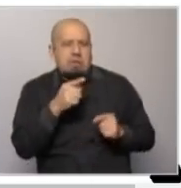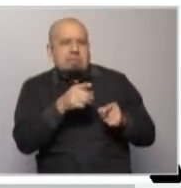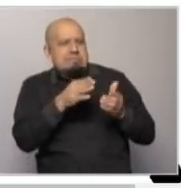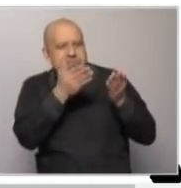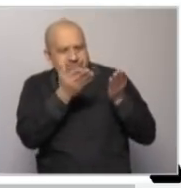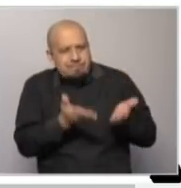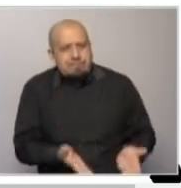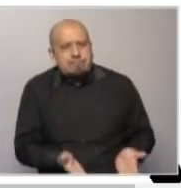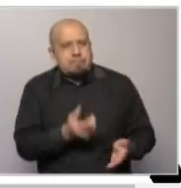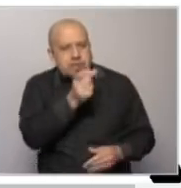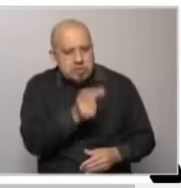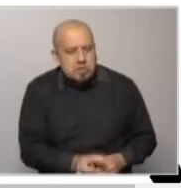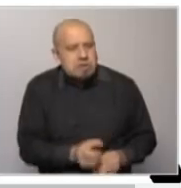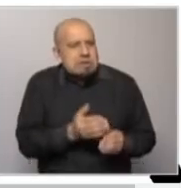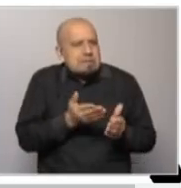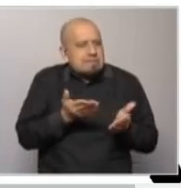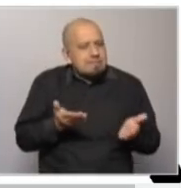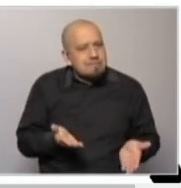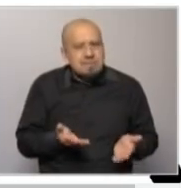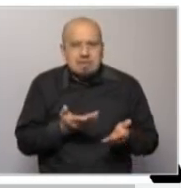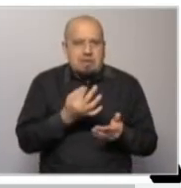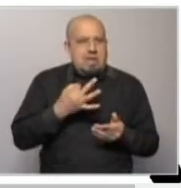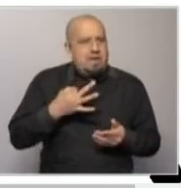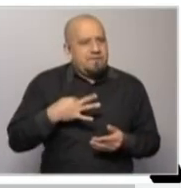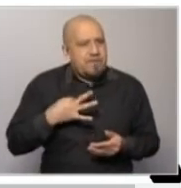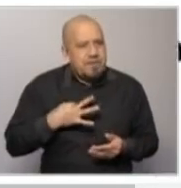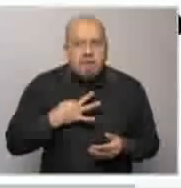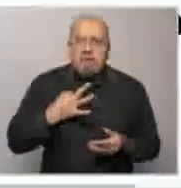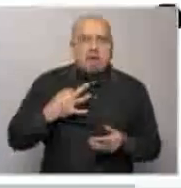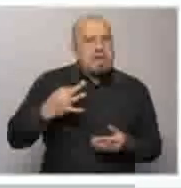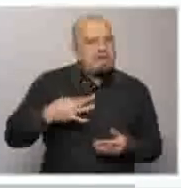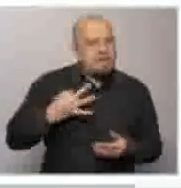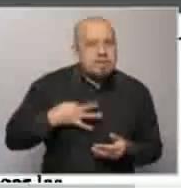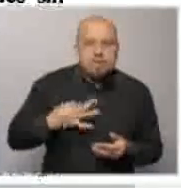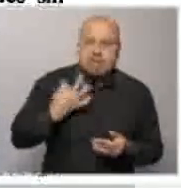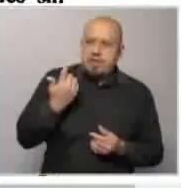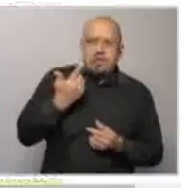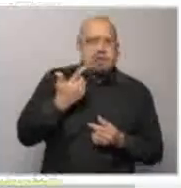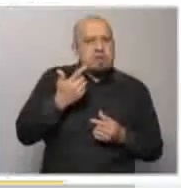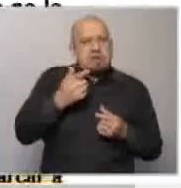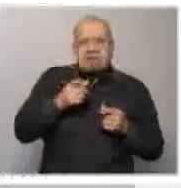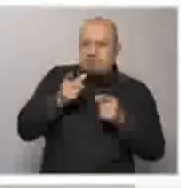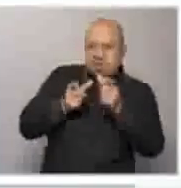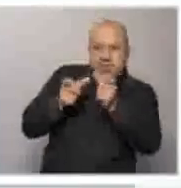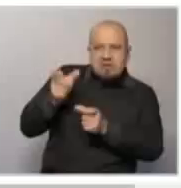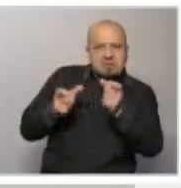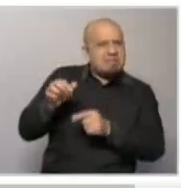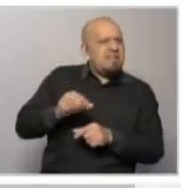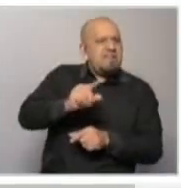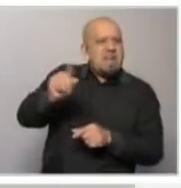punto la vida para los represores no valía nada,